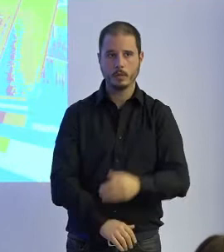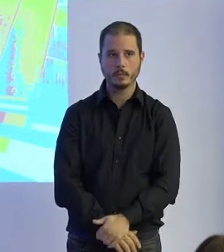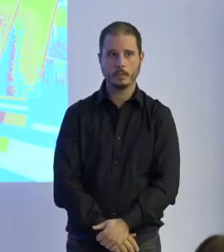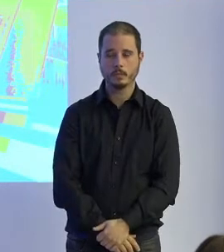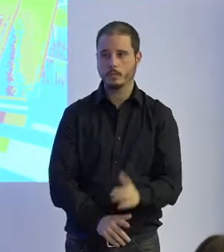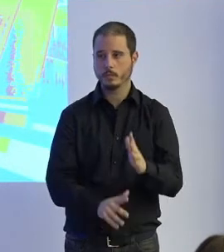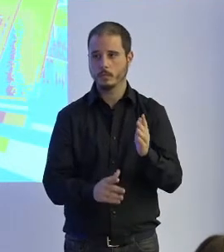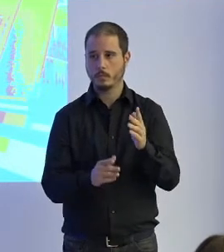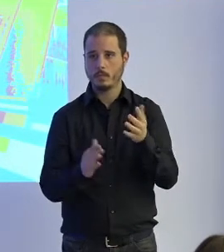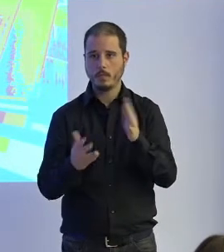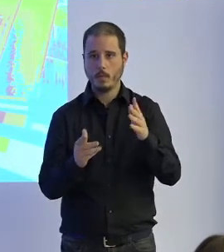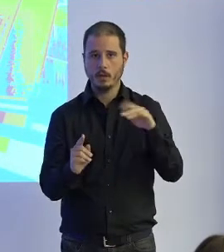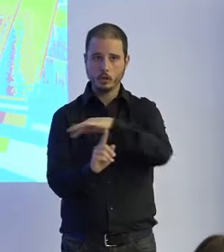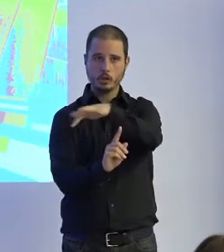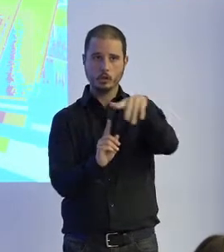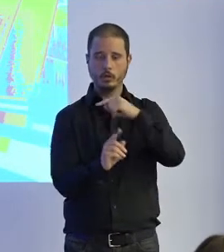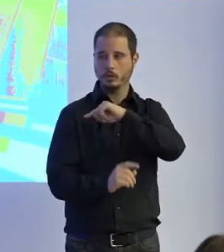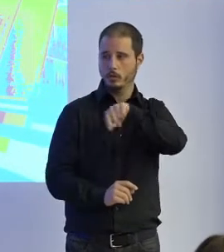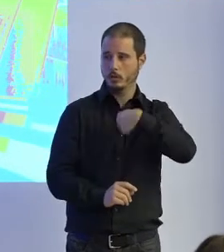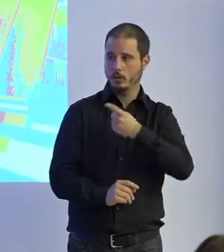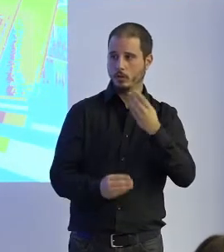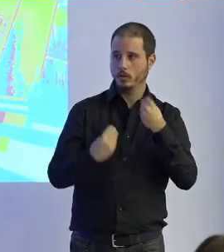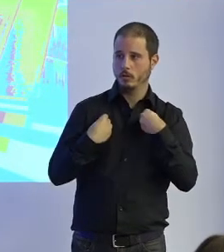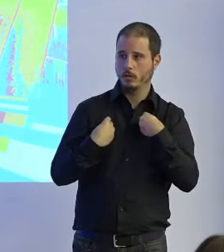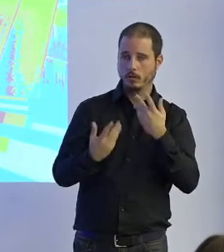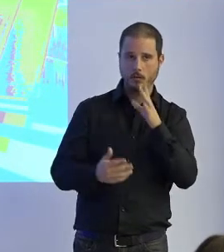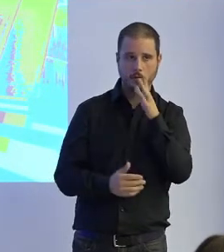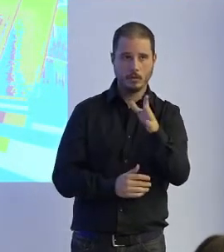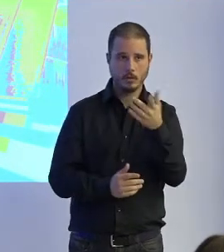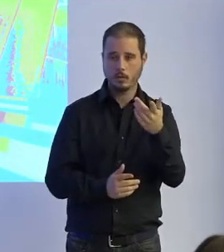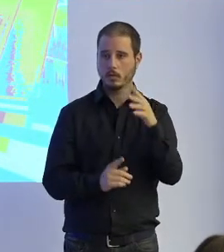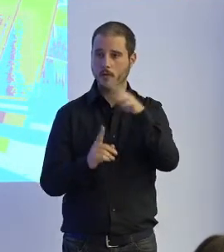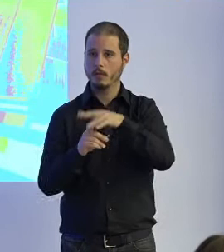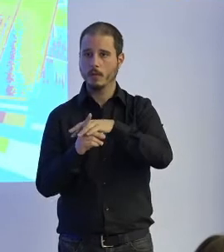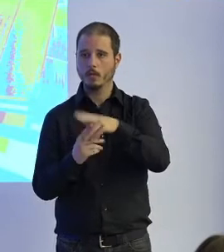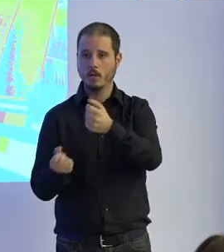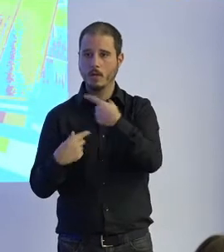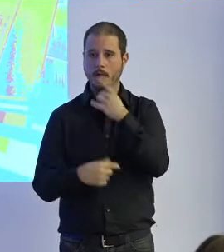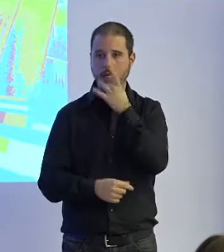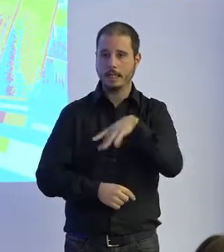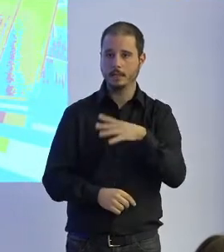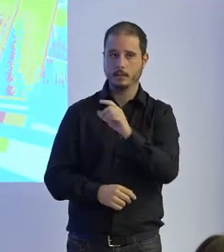por el cual estamos vivos porque gran parte de nuestra facturación está viniendo hoy en día de Europa